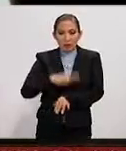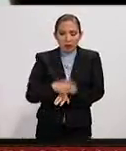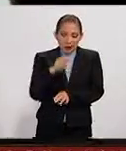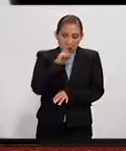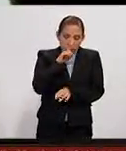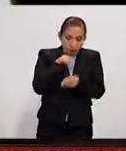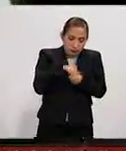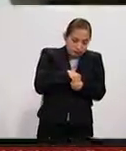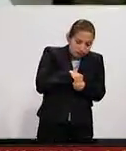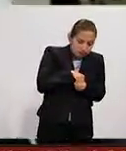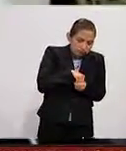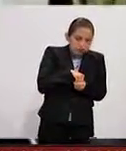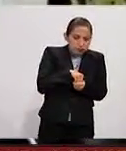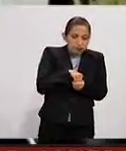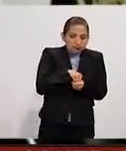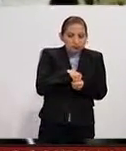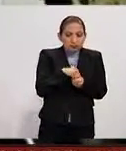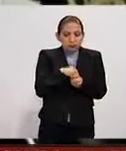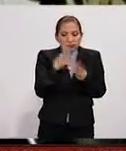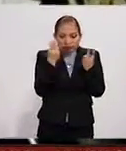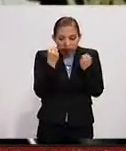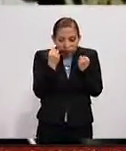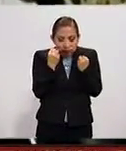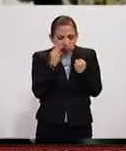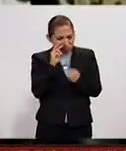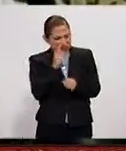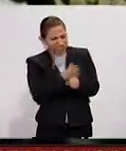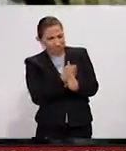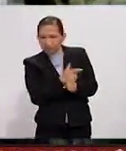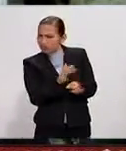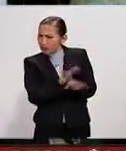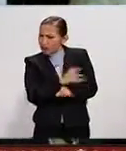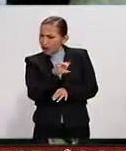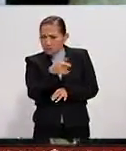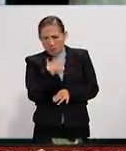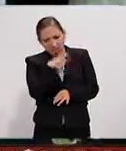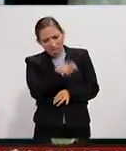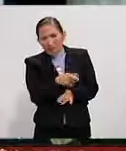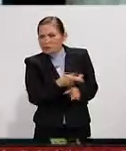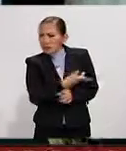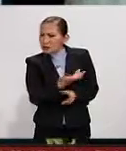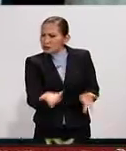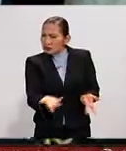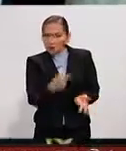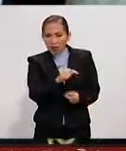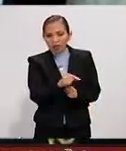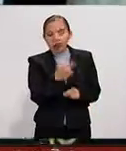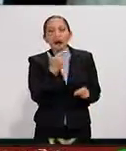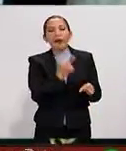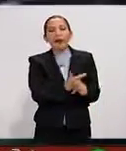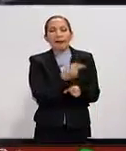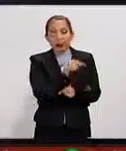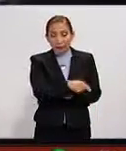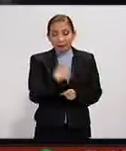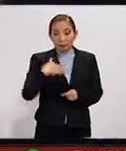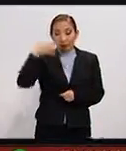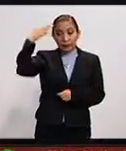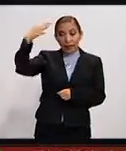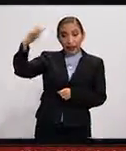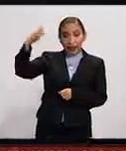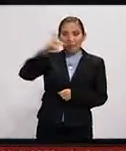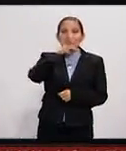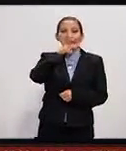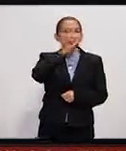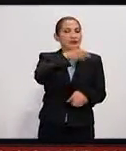retraído y empieza a tener un cambio en su comportamiento. Los adultos, los